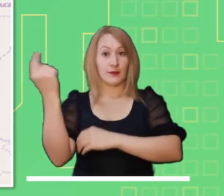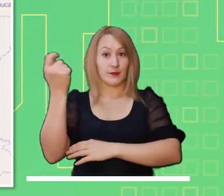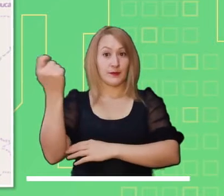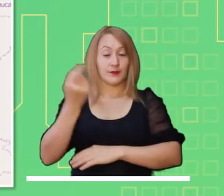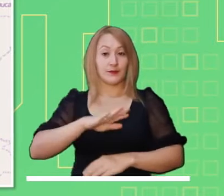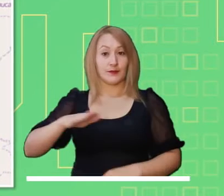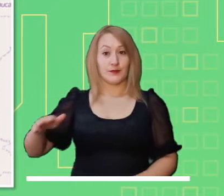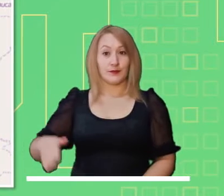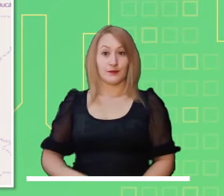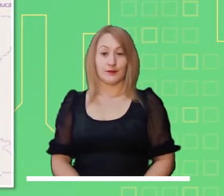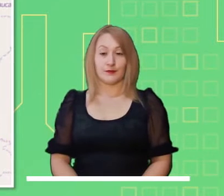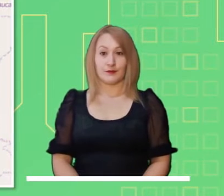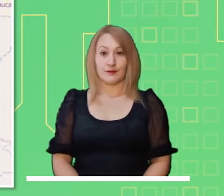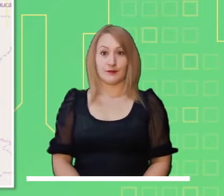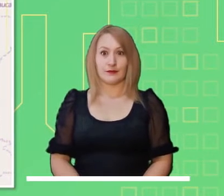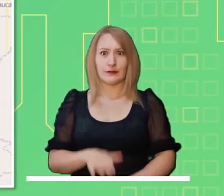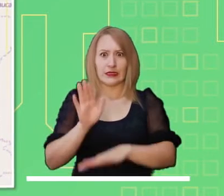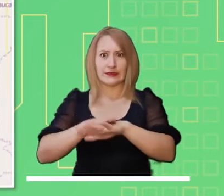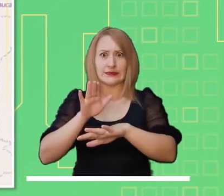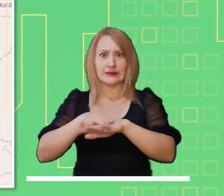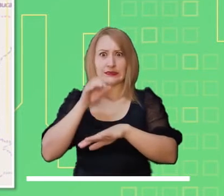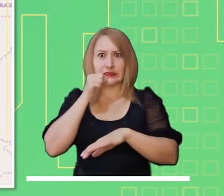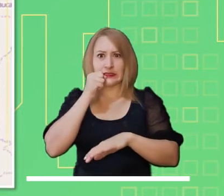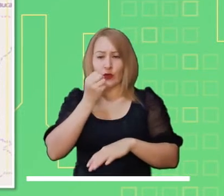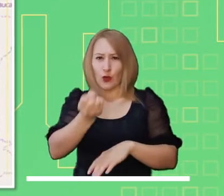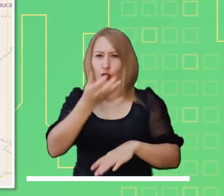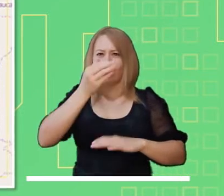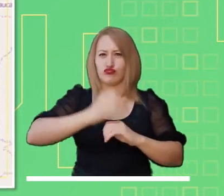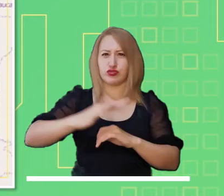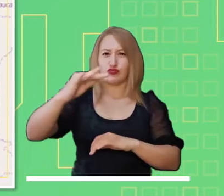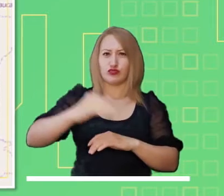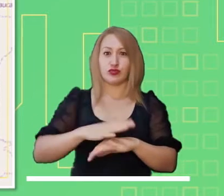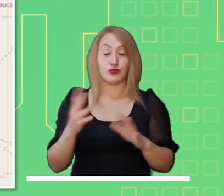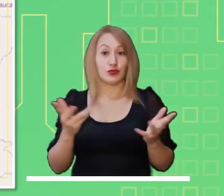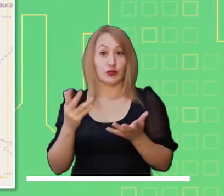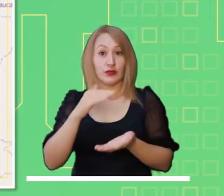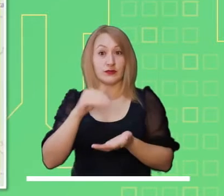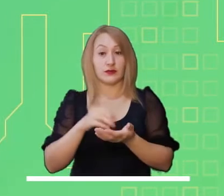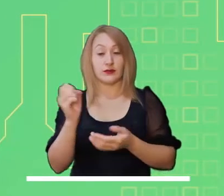Norte de Santander, Cundinamarca, Cauca, Boyacá, Meta y Antioquia.